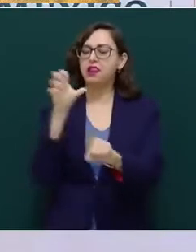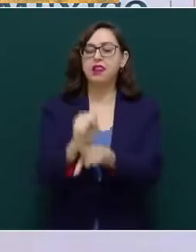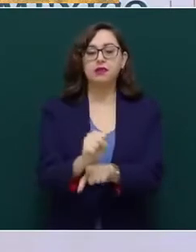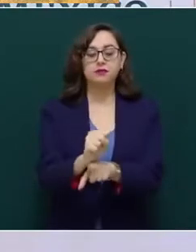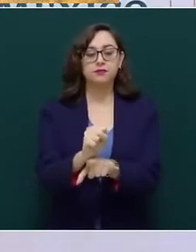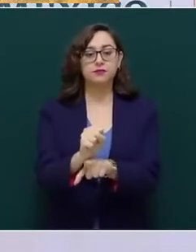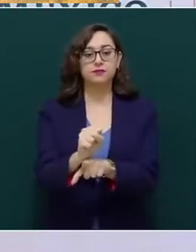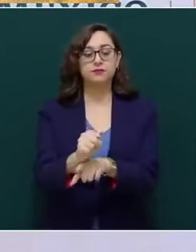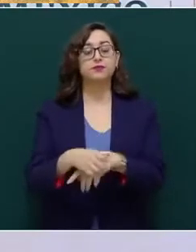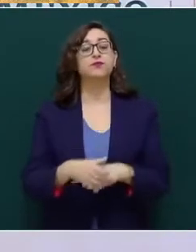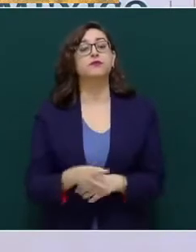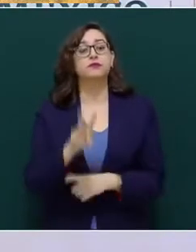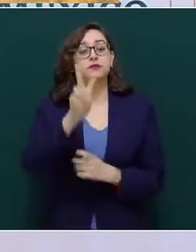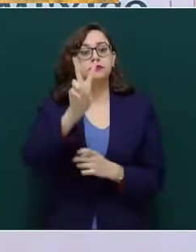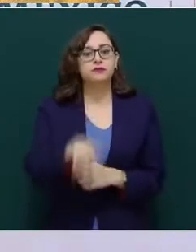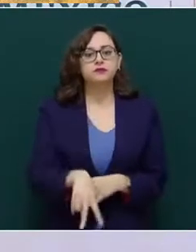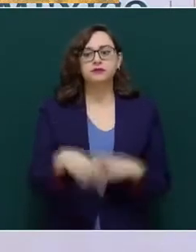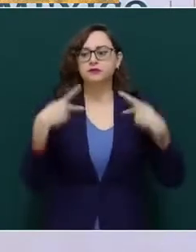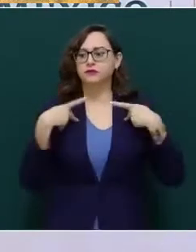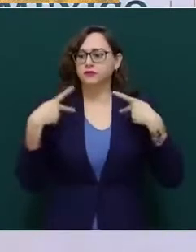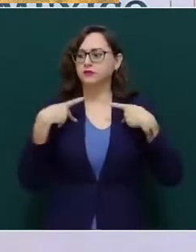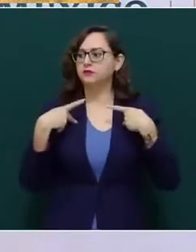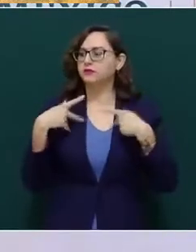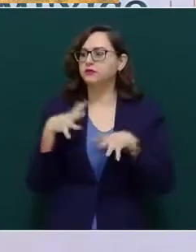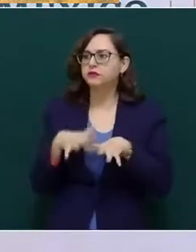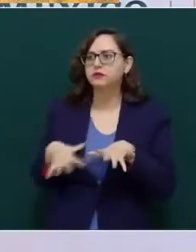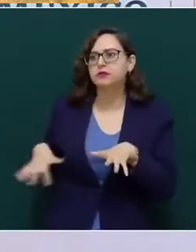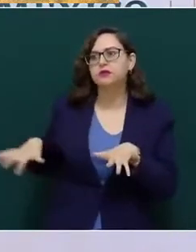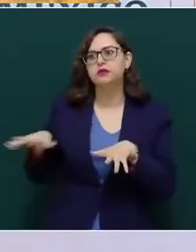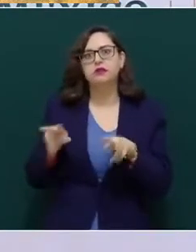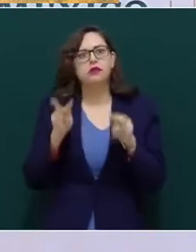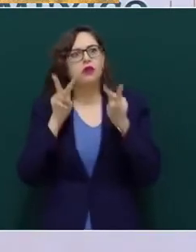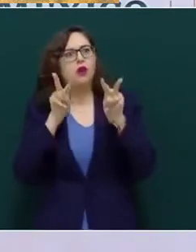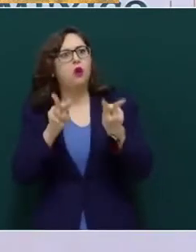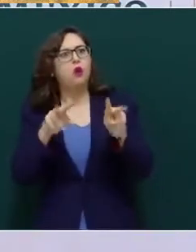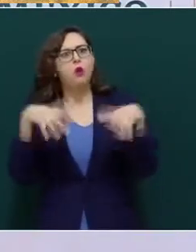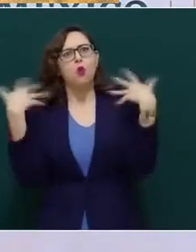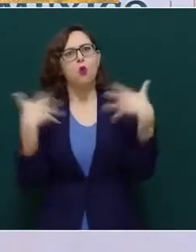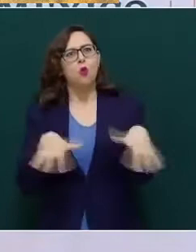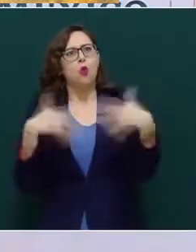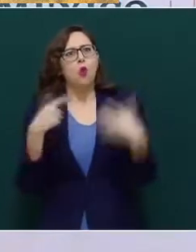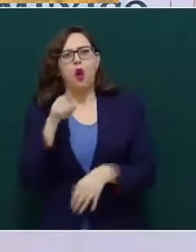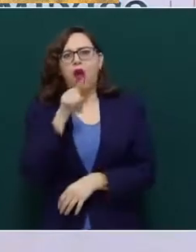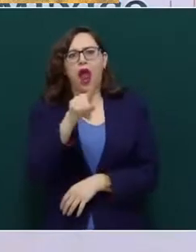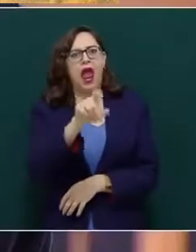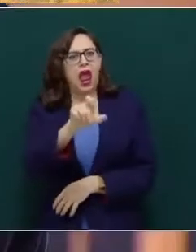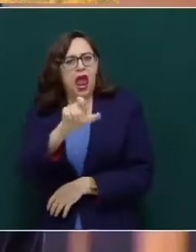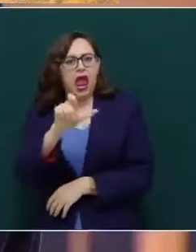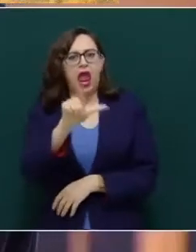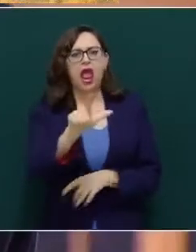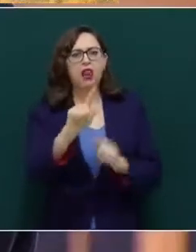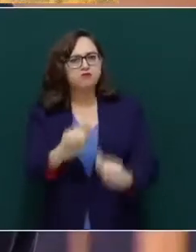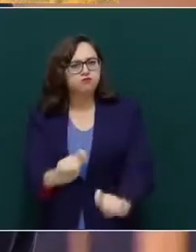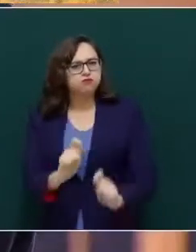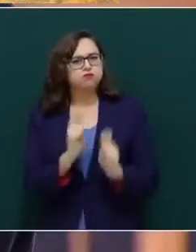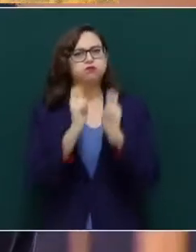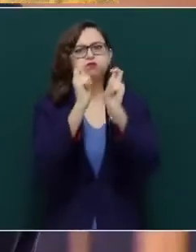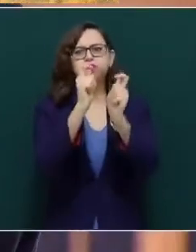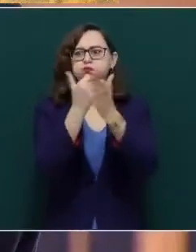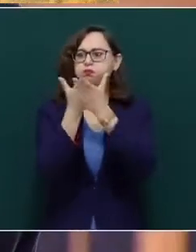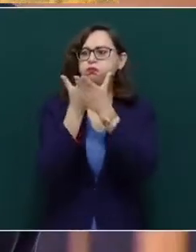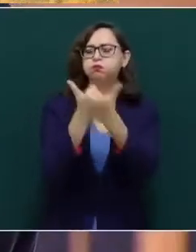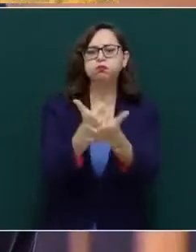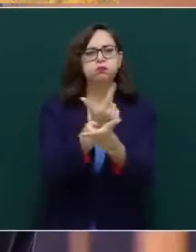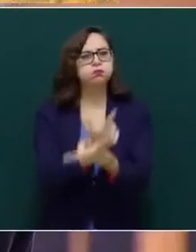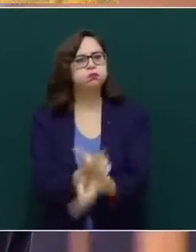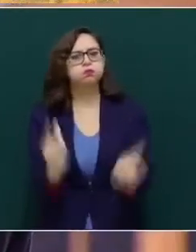los pueblos lo empezaron a llamar Libertador, título que le confieren solemnemente en